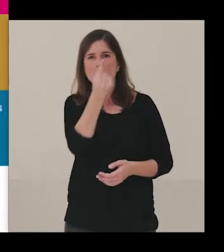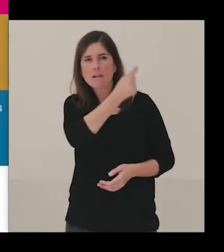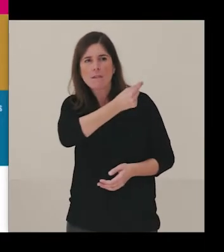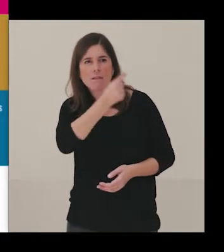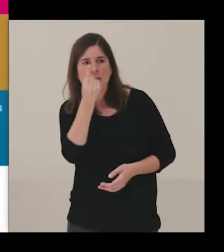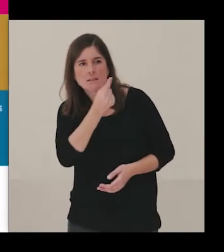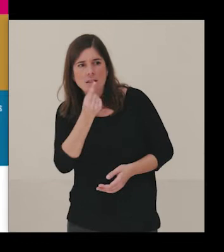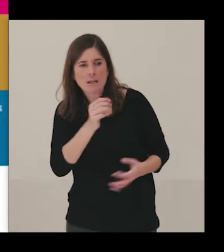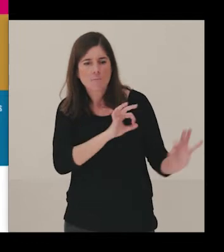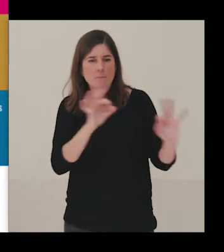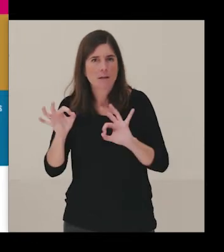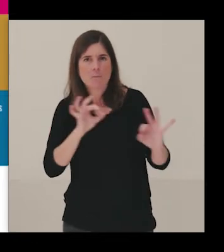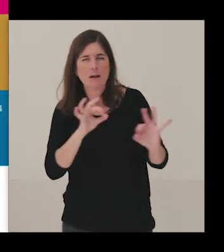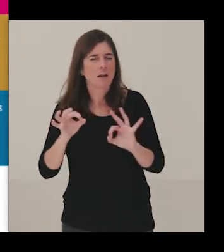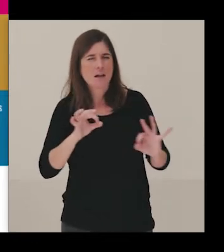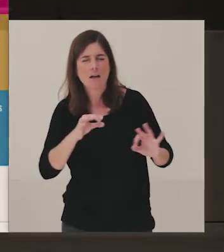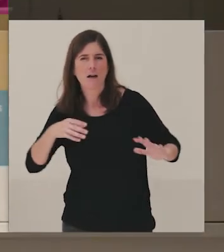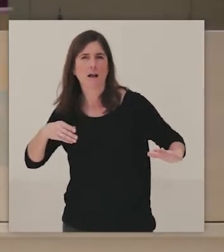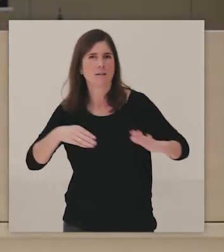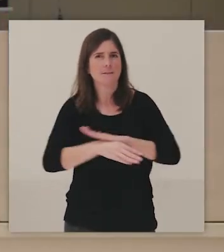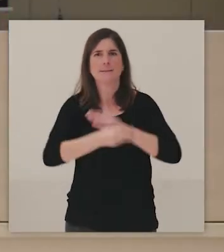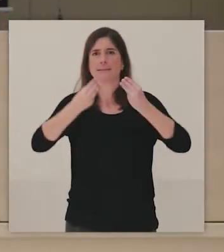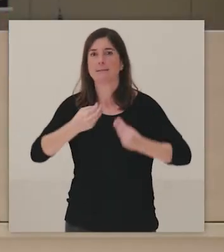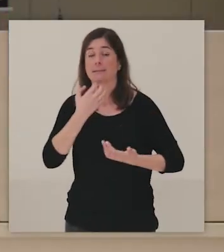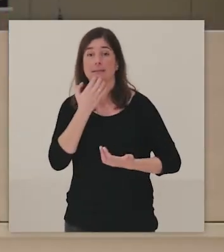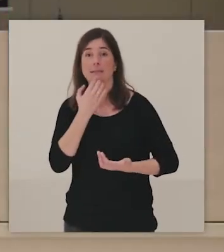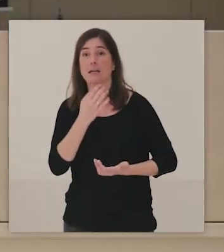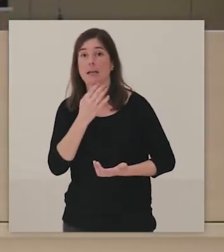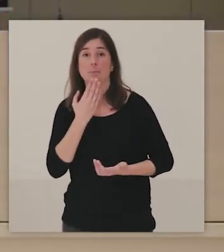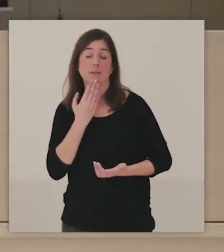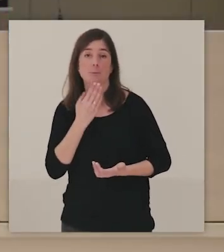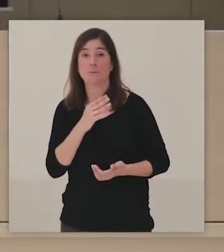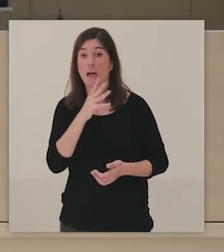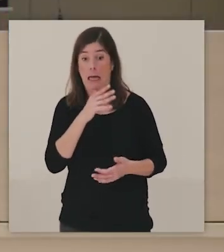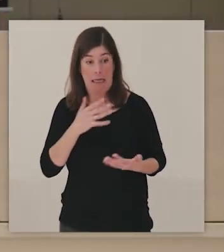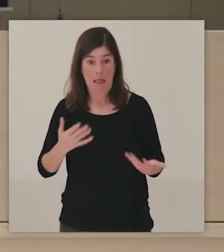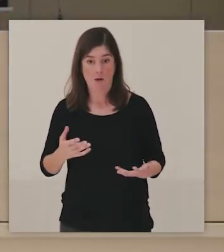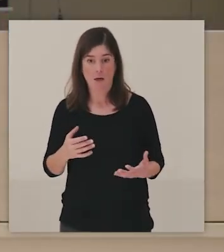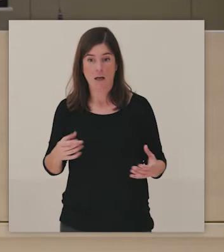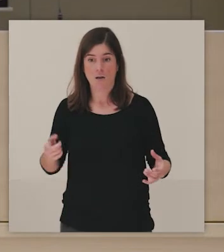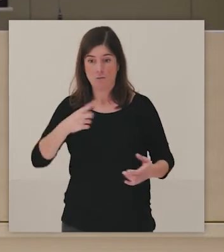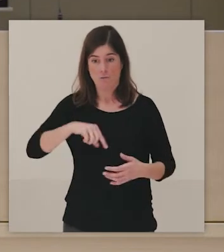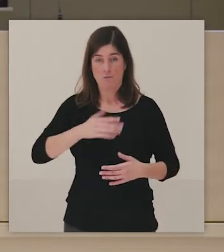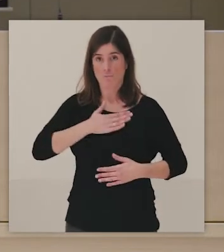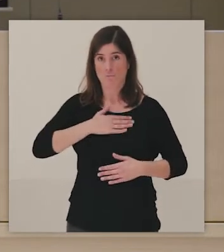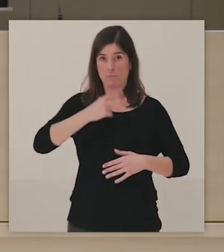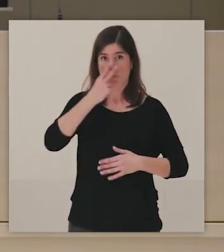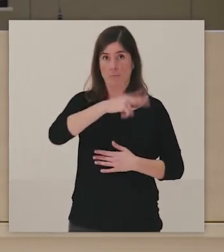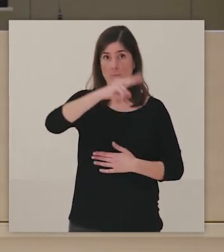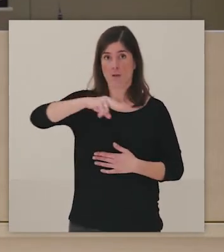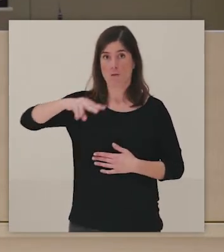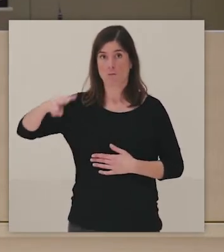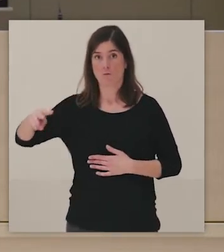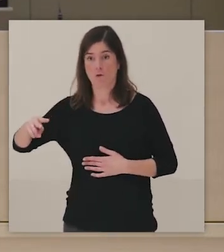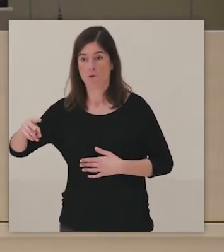más en estos tiempos, porque ahora mismo tenemos grupos que pueden venir al museo y estamos haciendo sesiones en